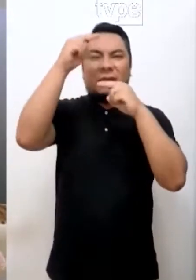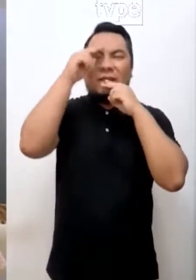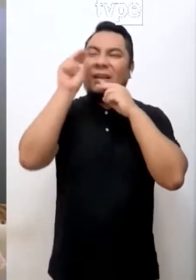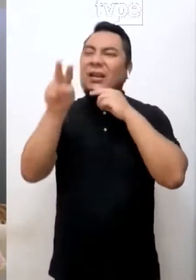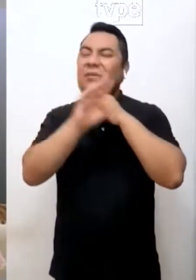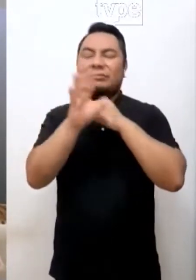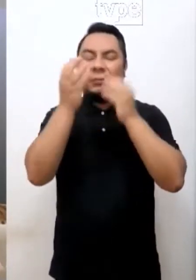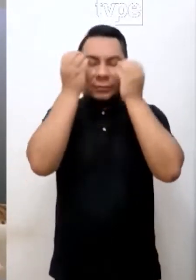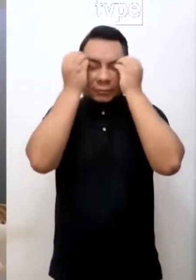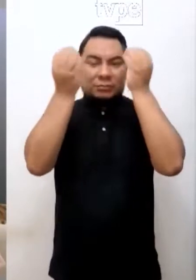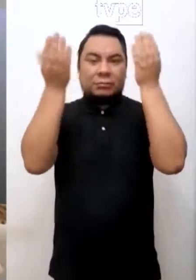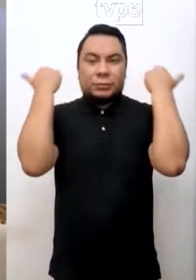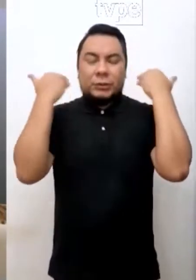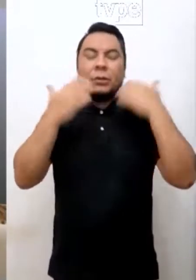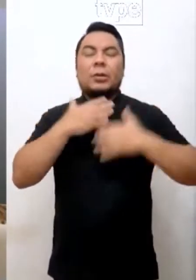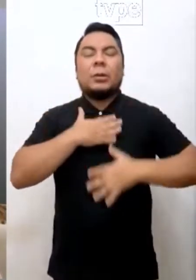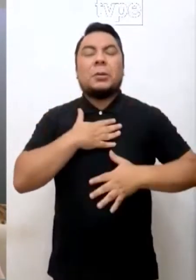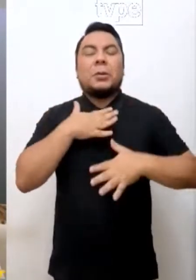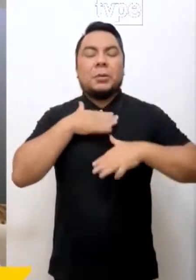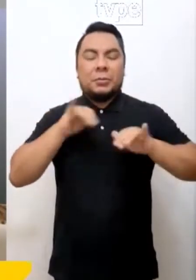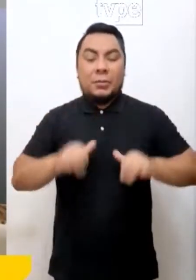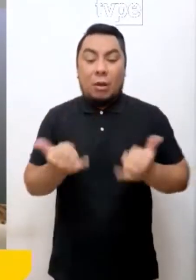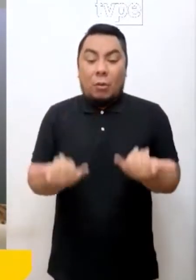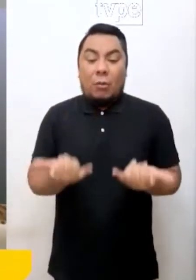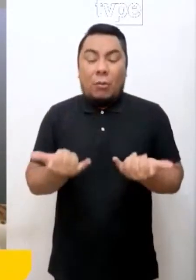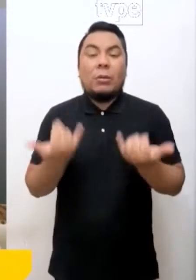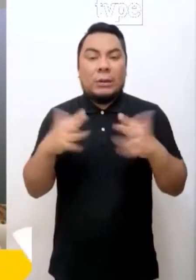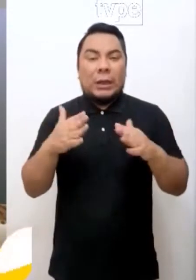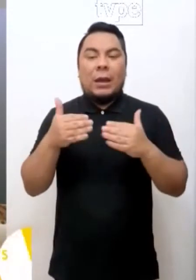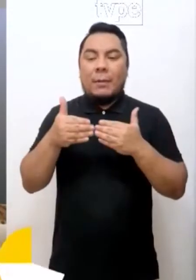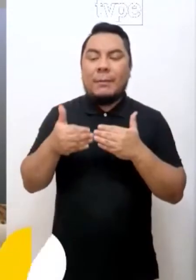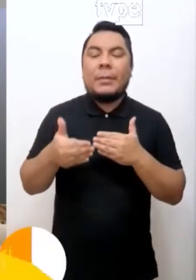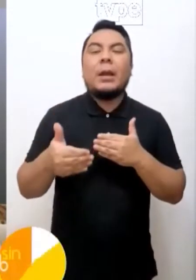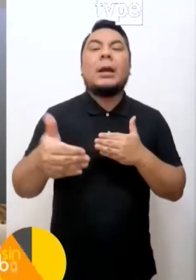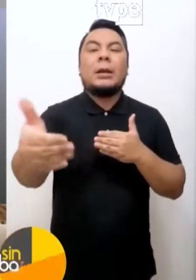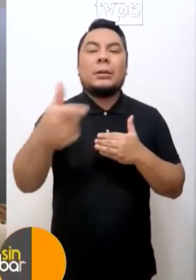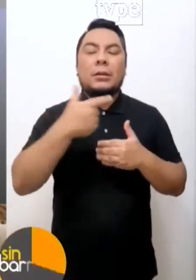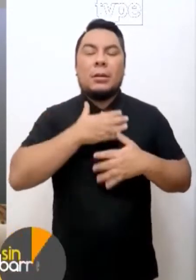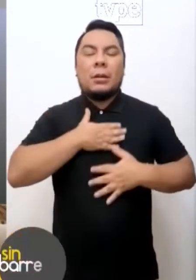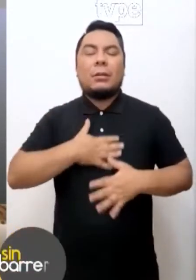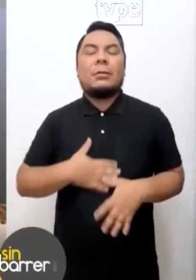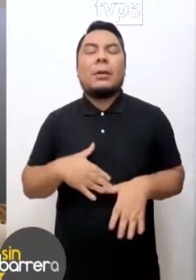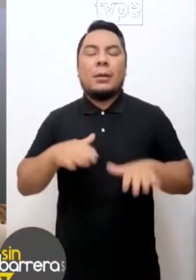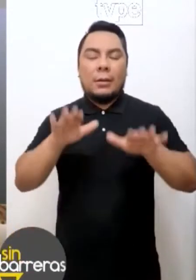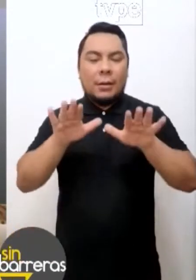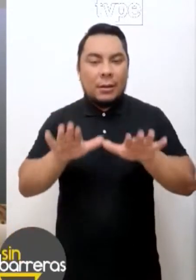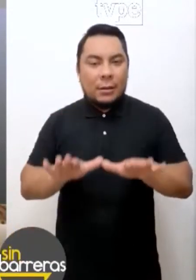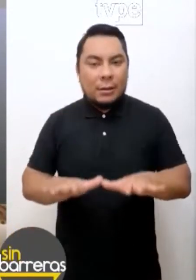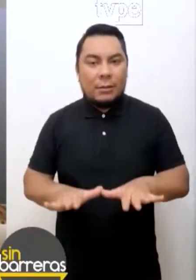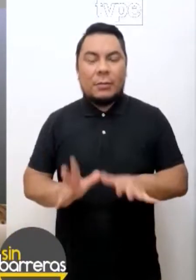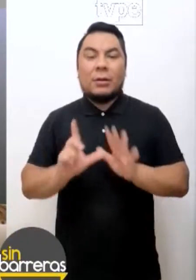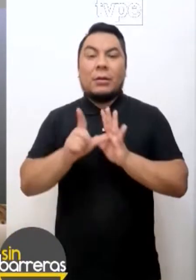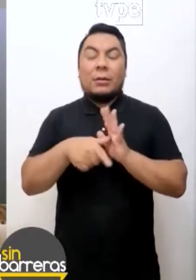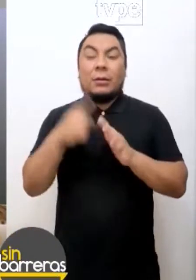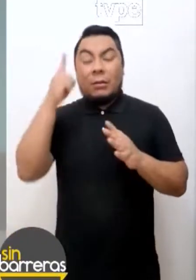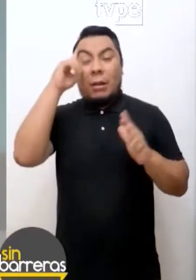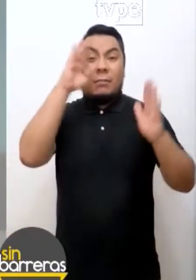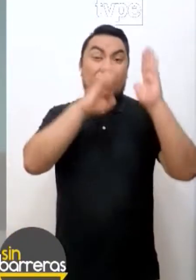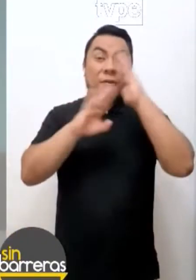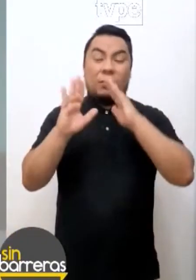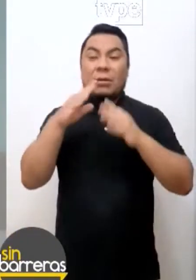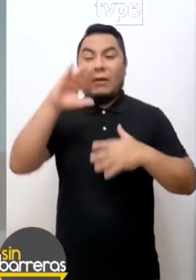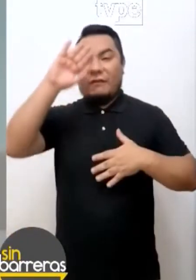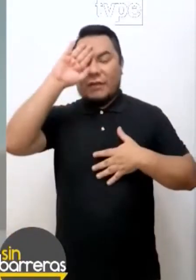futuro o de lo que pueda pasar. Entonces, al anclarnos al presente, calma y baja nuestros síntomas